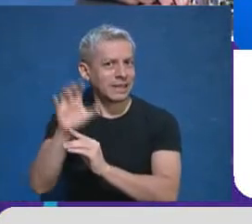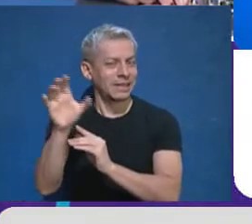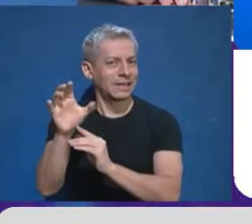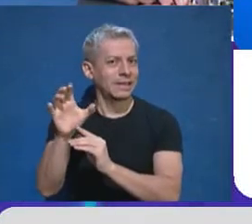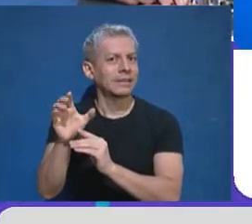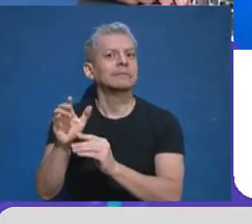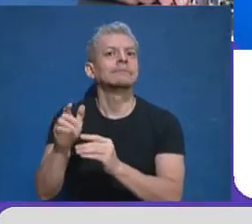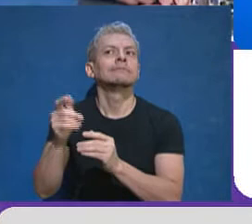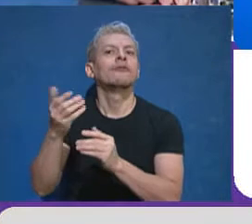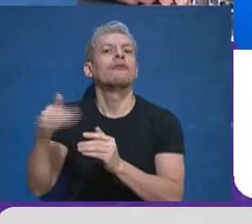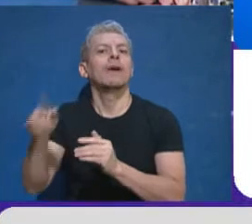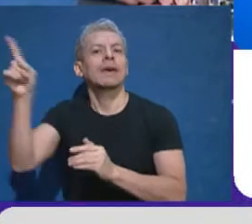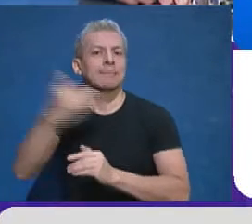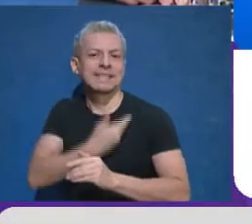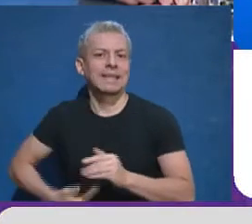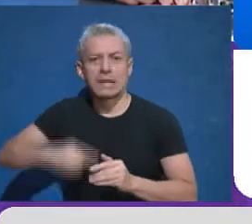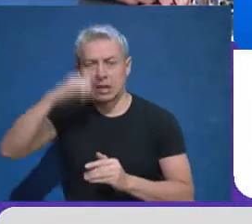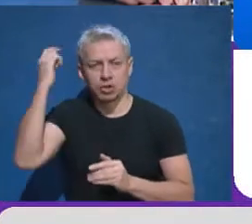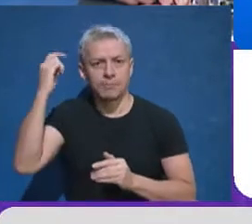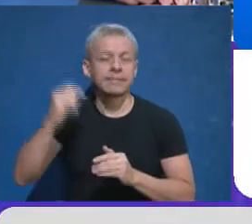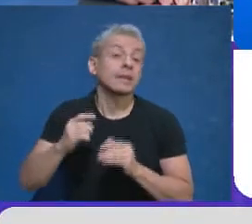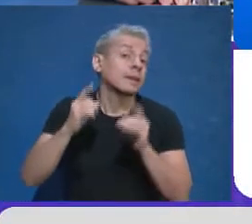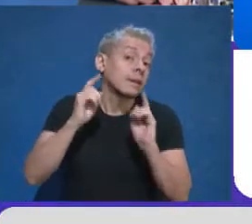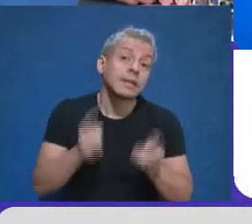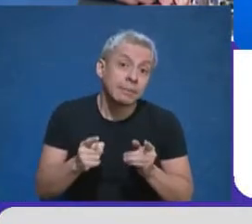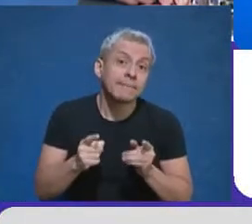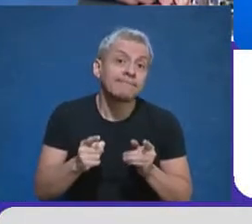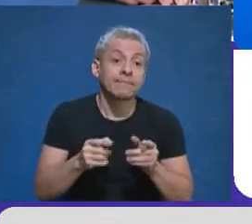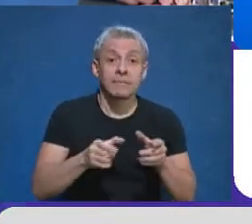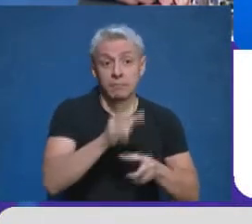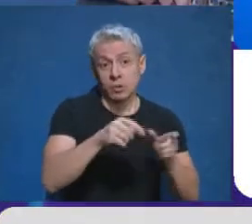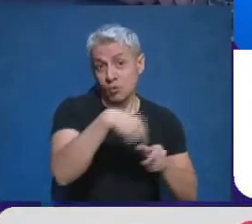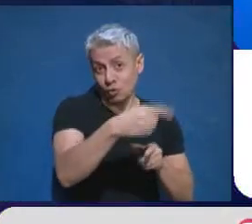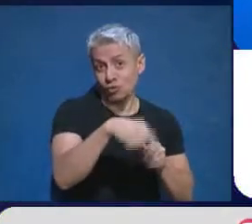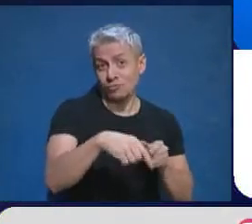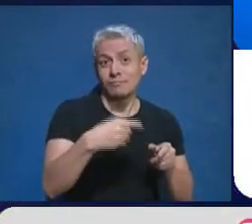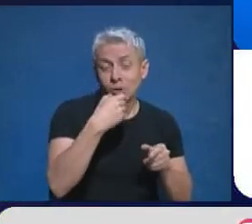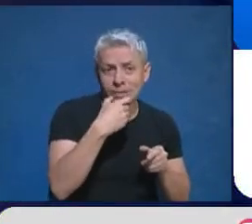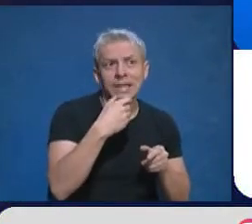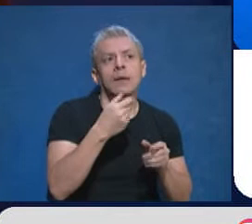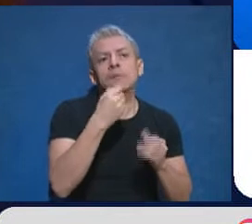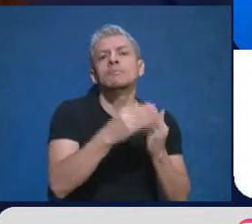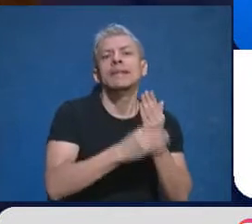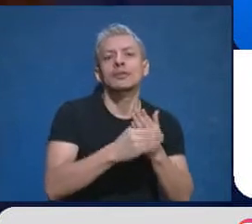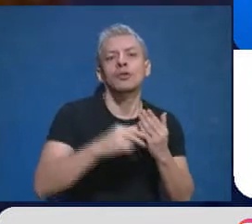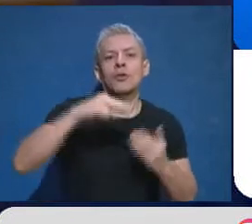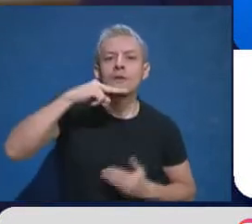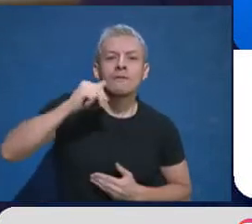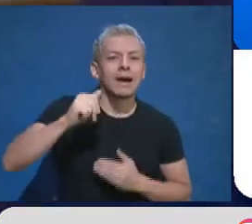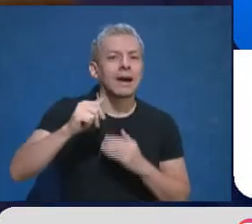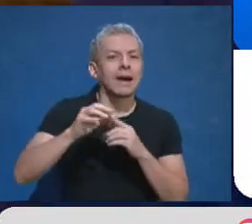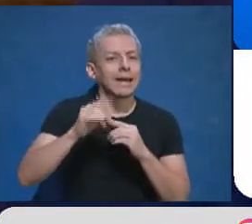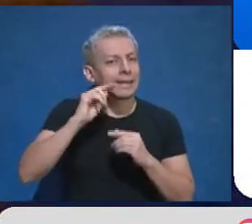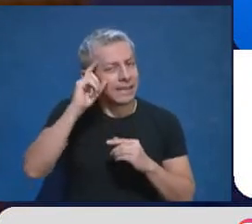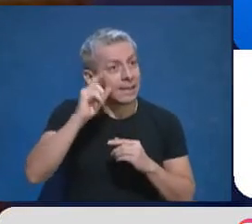la presidencia de la nación. También otros referentes locales, como el ministro Baquie, hizo lo propio. Pero ya hoy el gobernador,